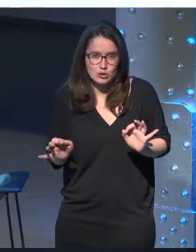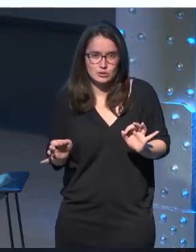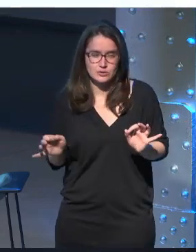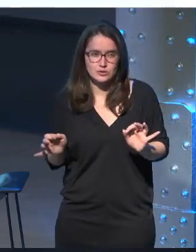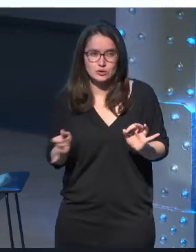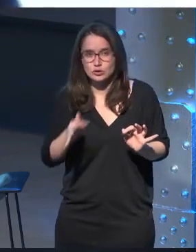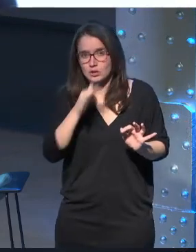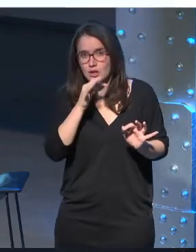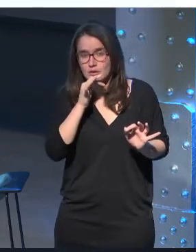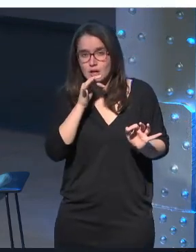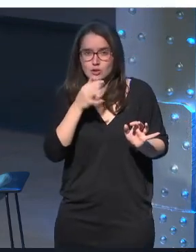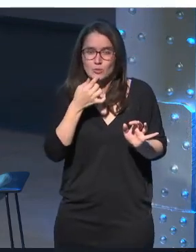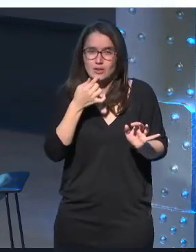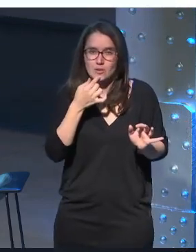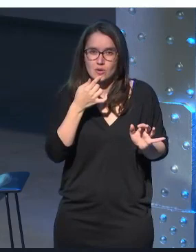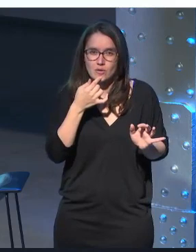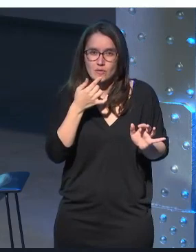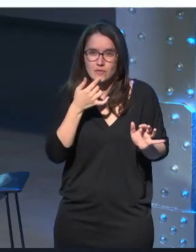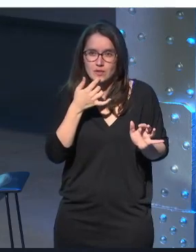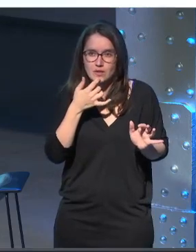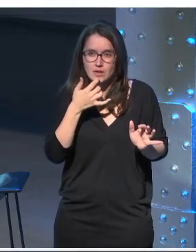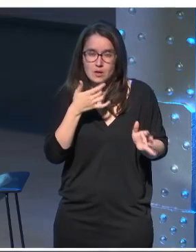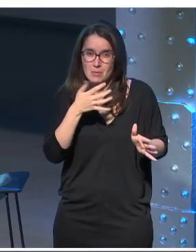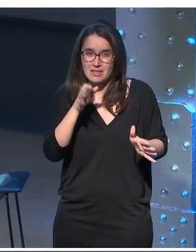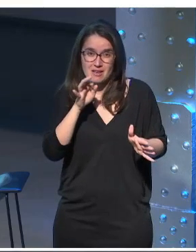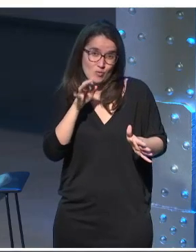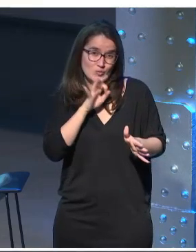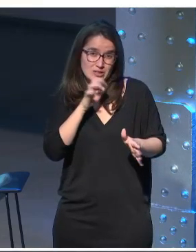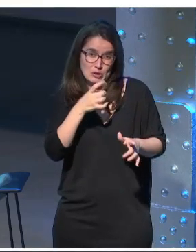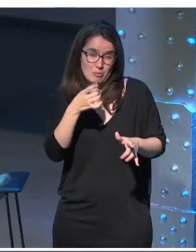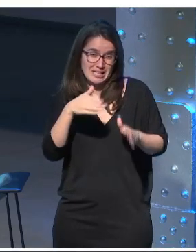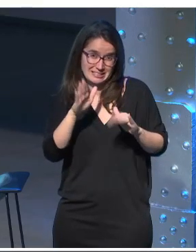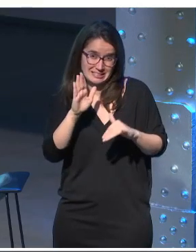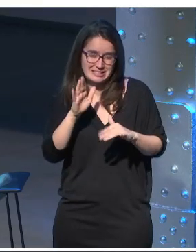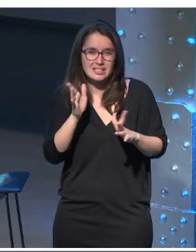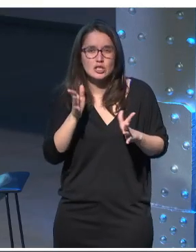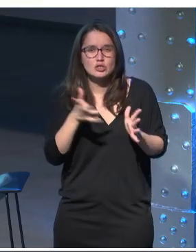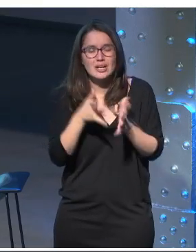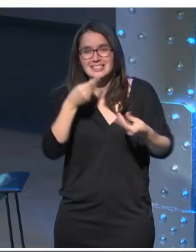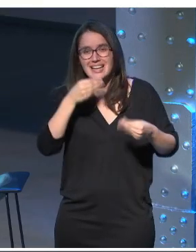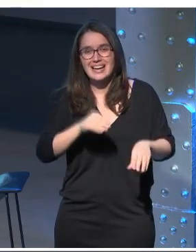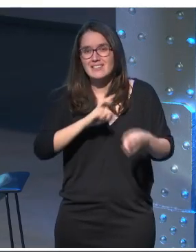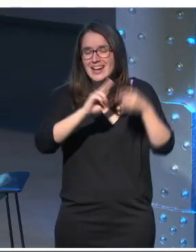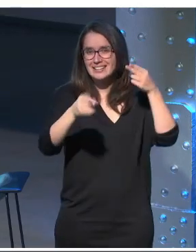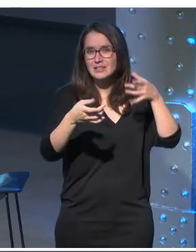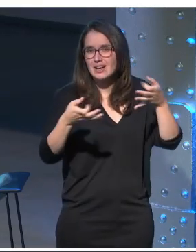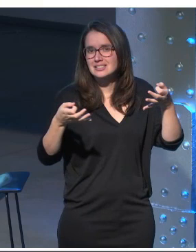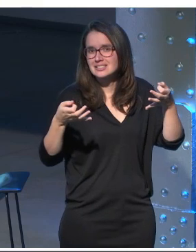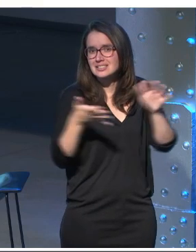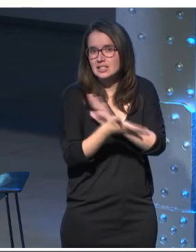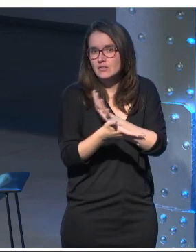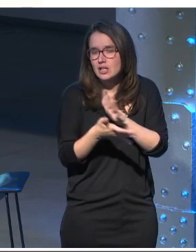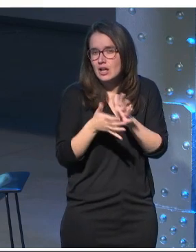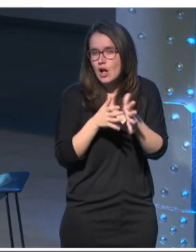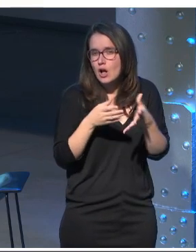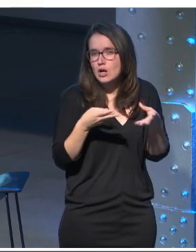como como meliesas decíamos hace más de más de un siglo otra posibilidad si tenemos sobre todo narrativa reactiva es que hagamos flujos de diagramas